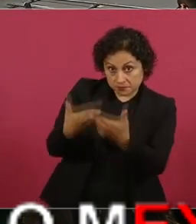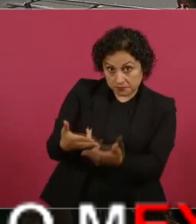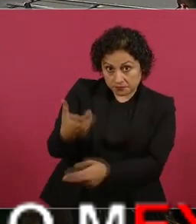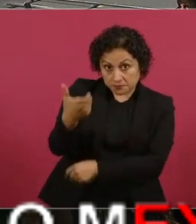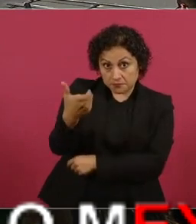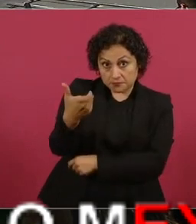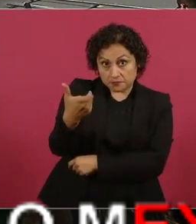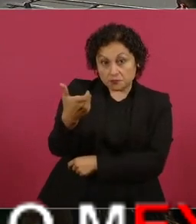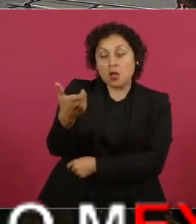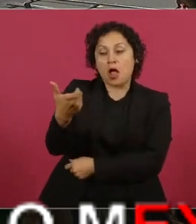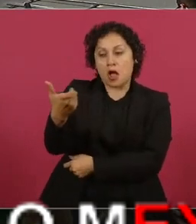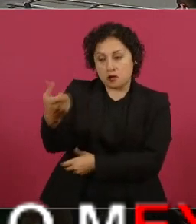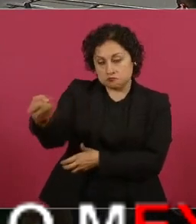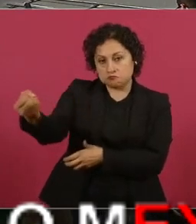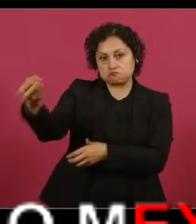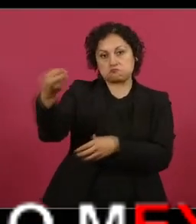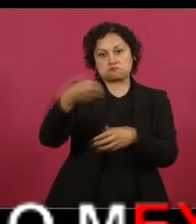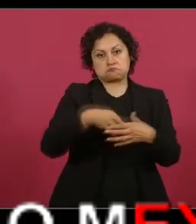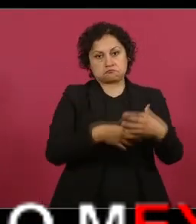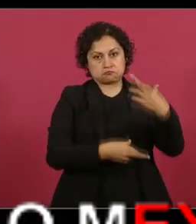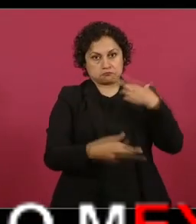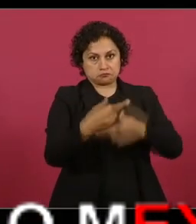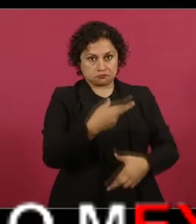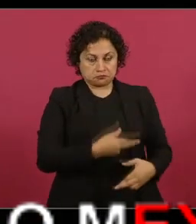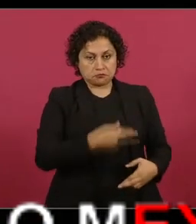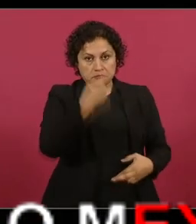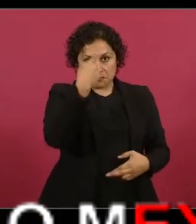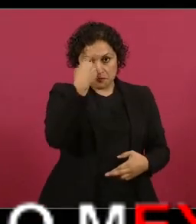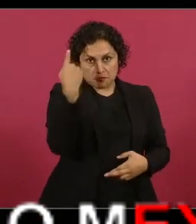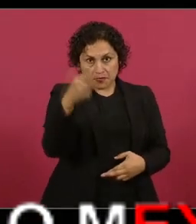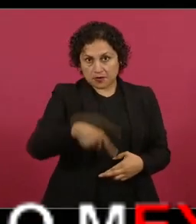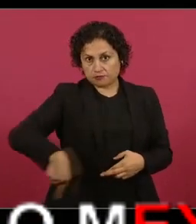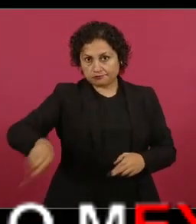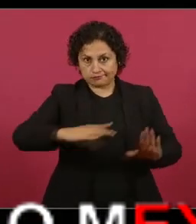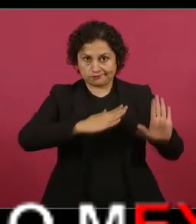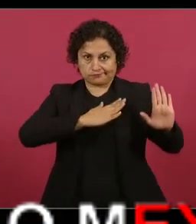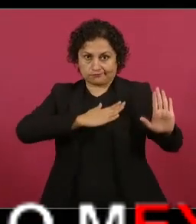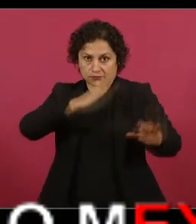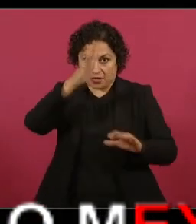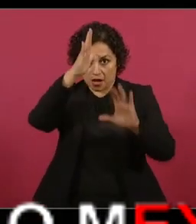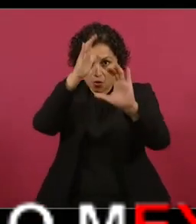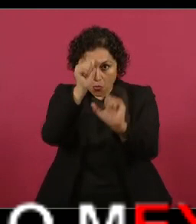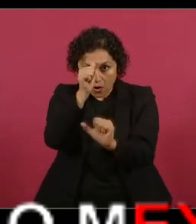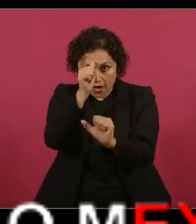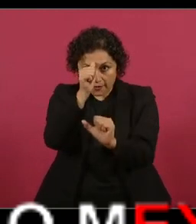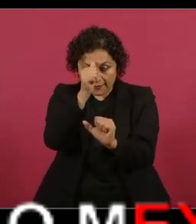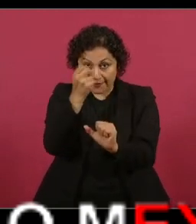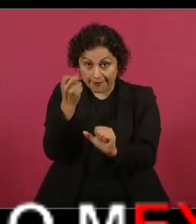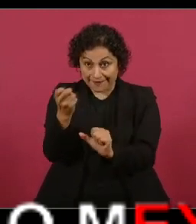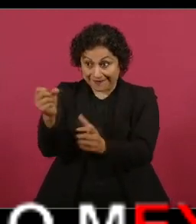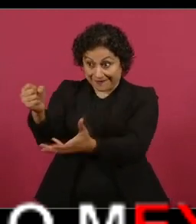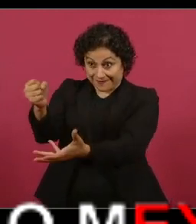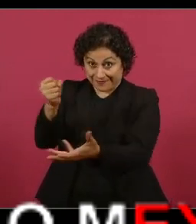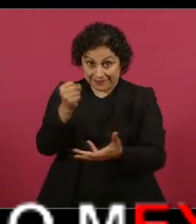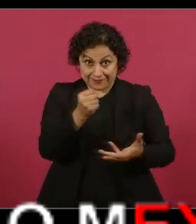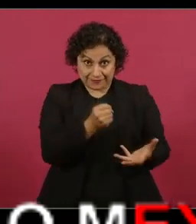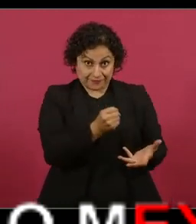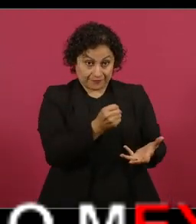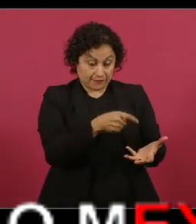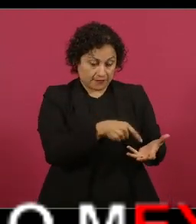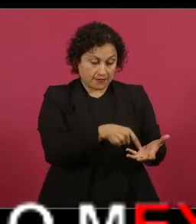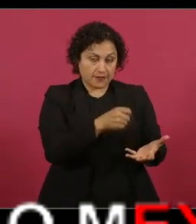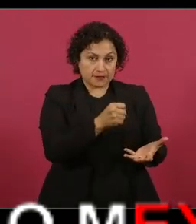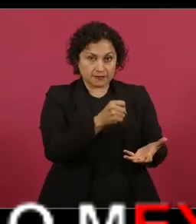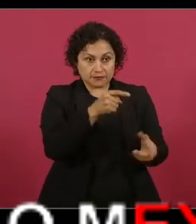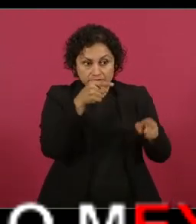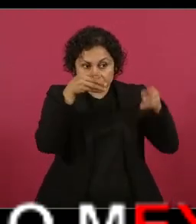y que se hiciera el compromiso que ese dinero se iba